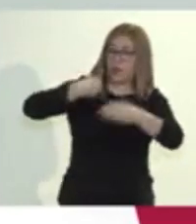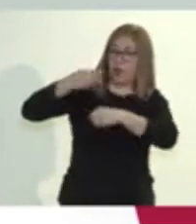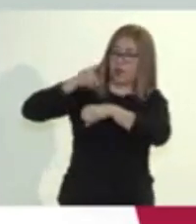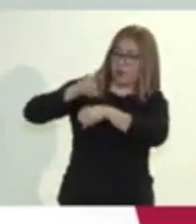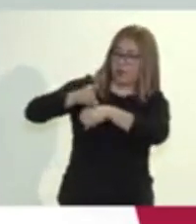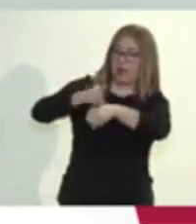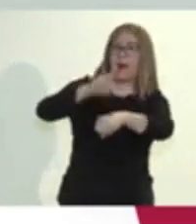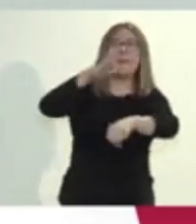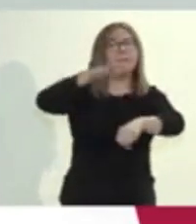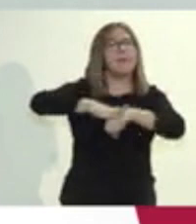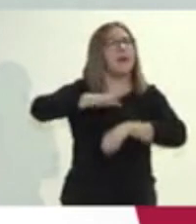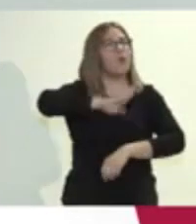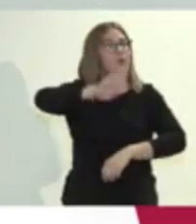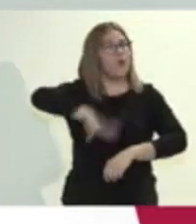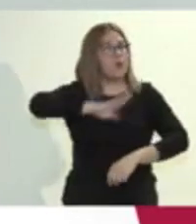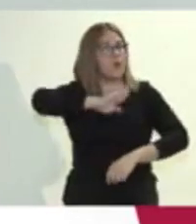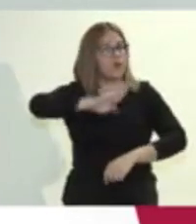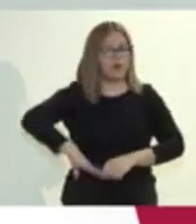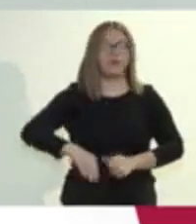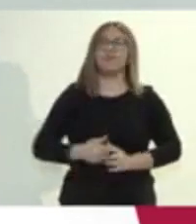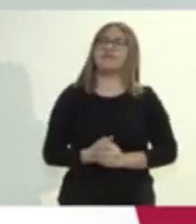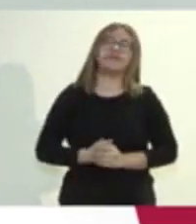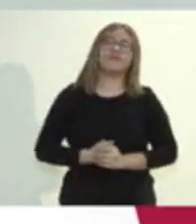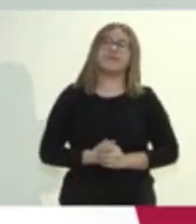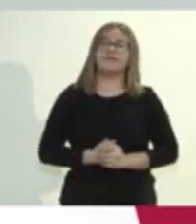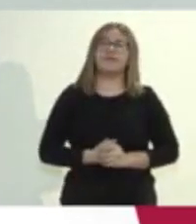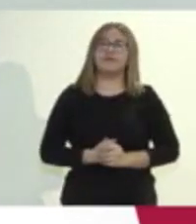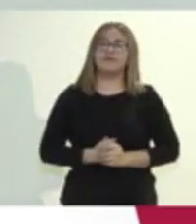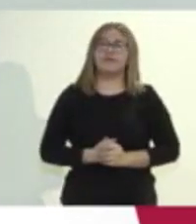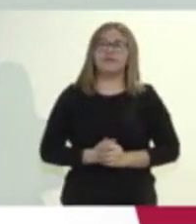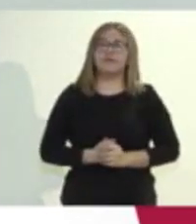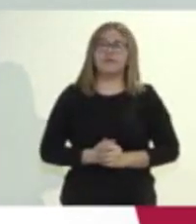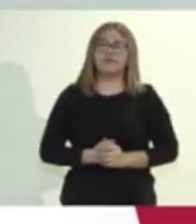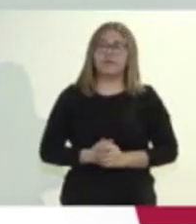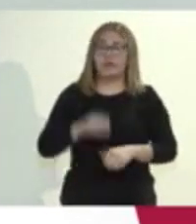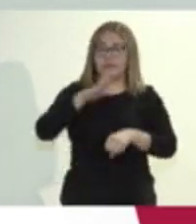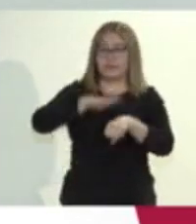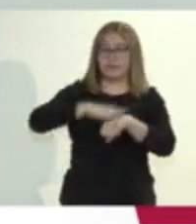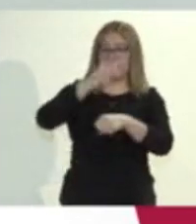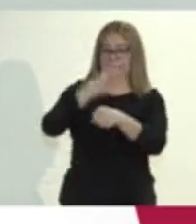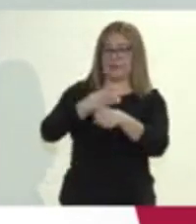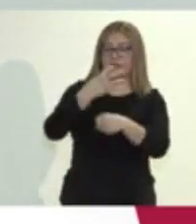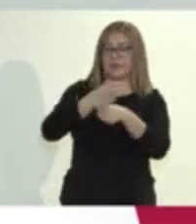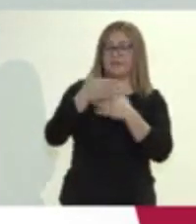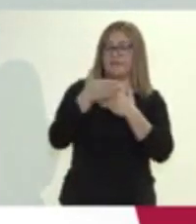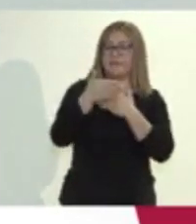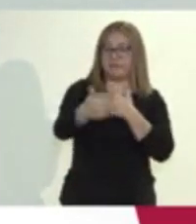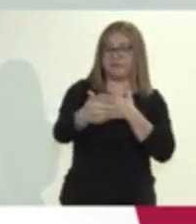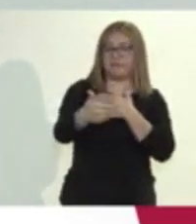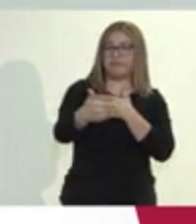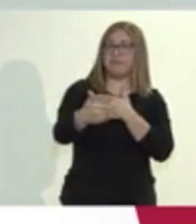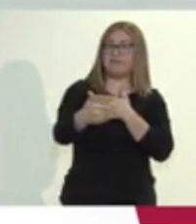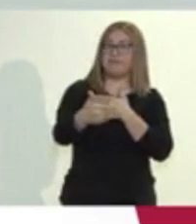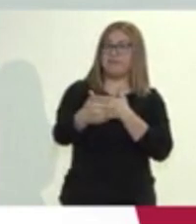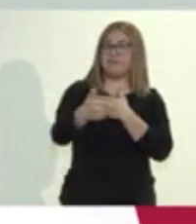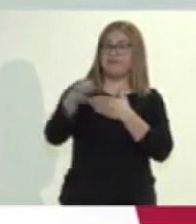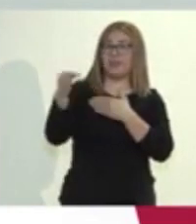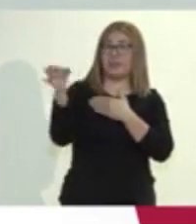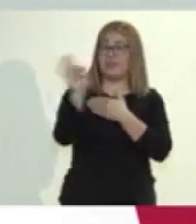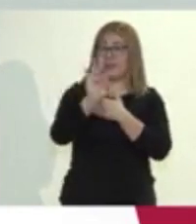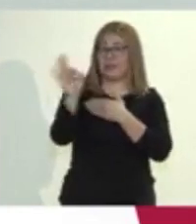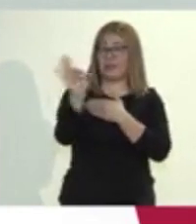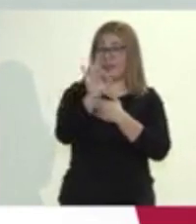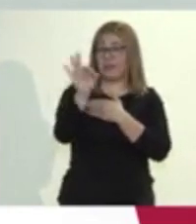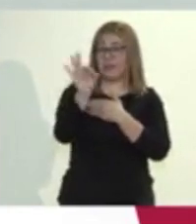defunciones. Y una característica principal que se da en esta fase es la posibilidad de la saturación